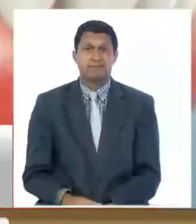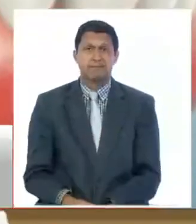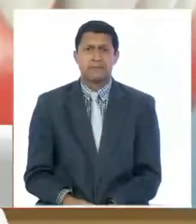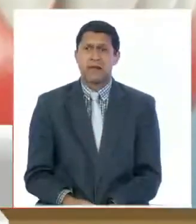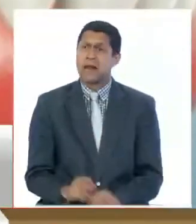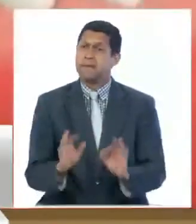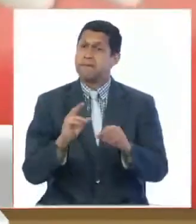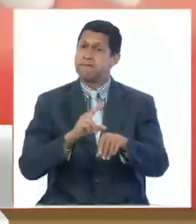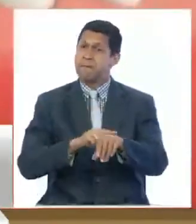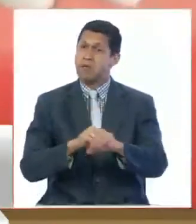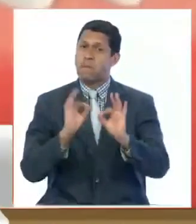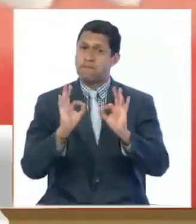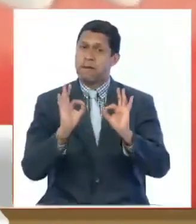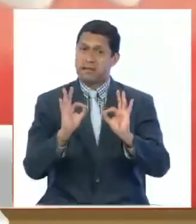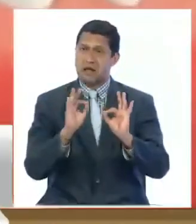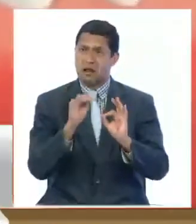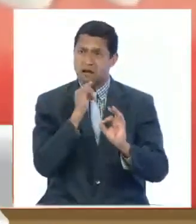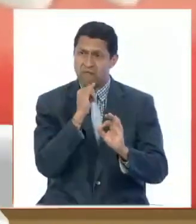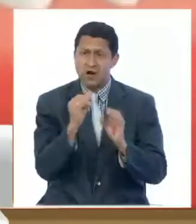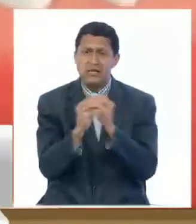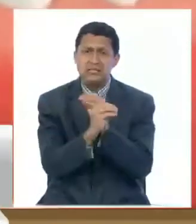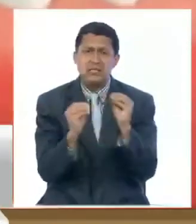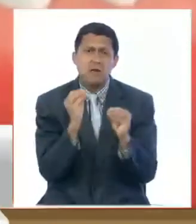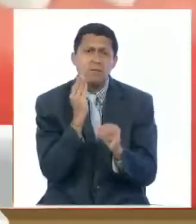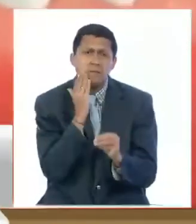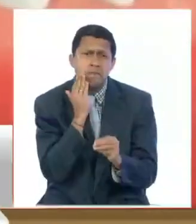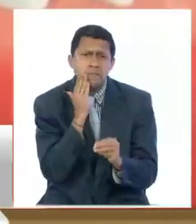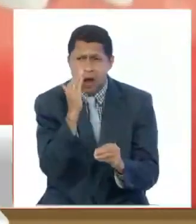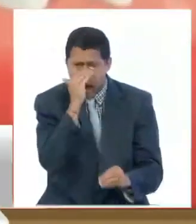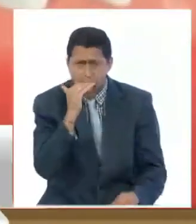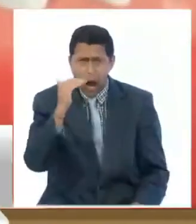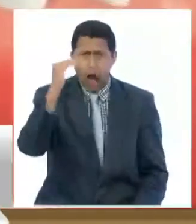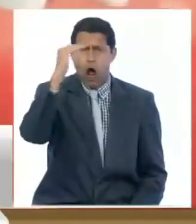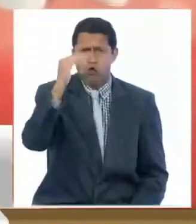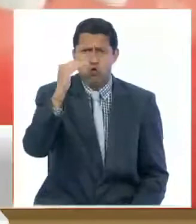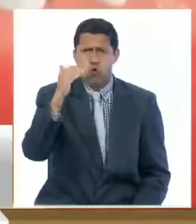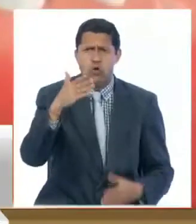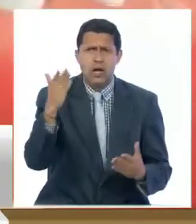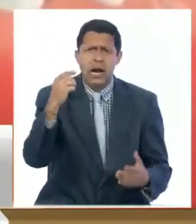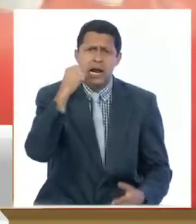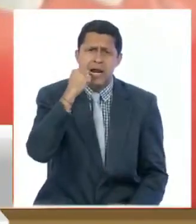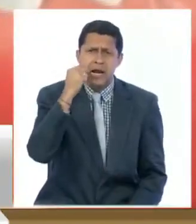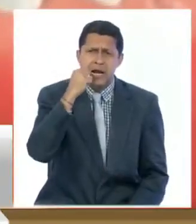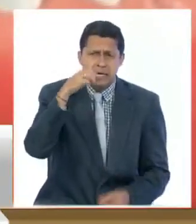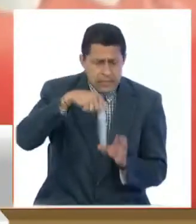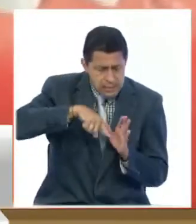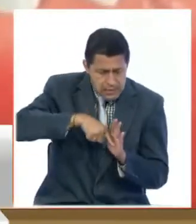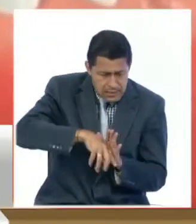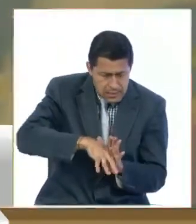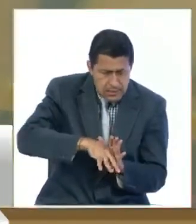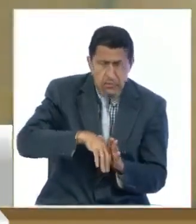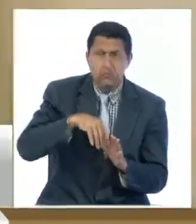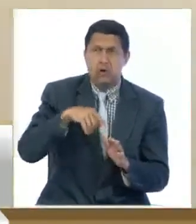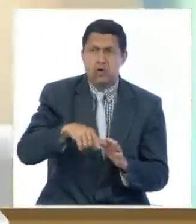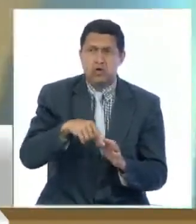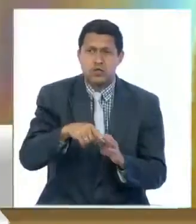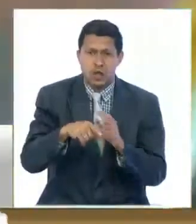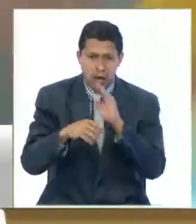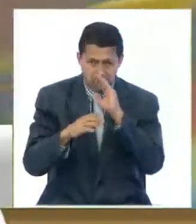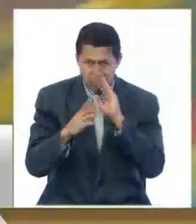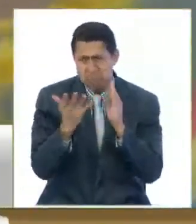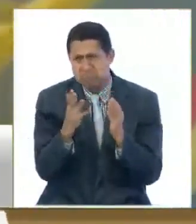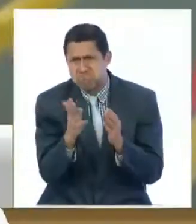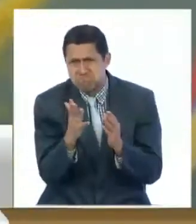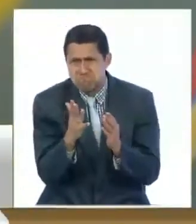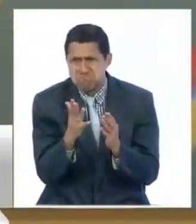especialista señaló que las células madres troncales adultas se obtienen de la pulpa de los dientes con un proceso que por lo general